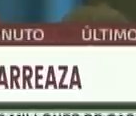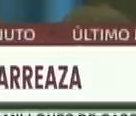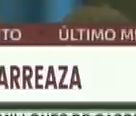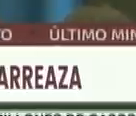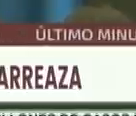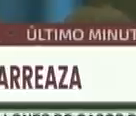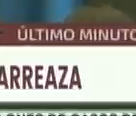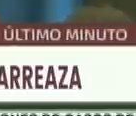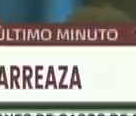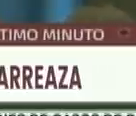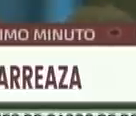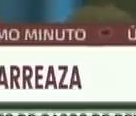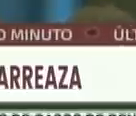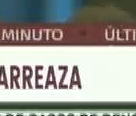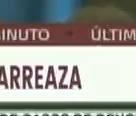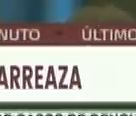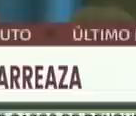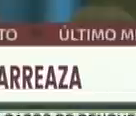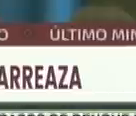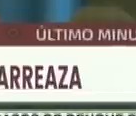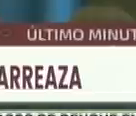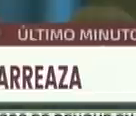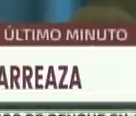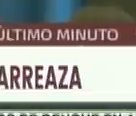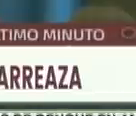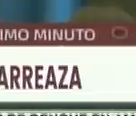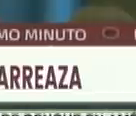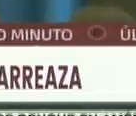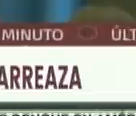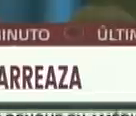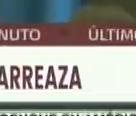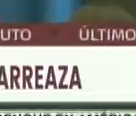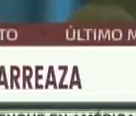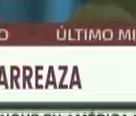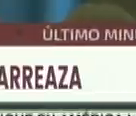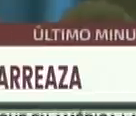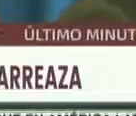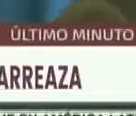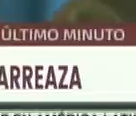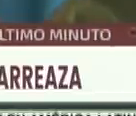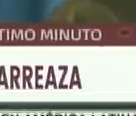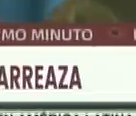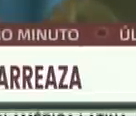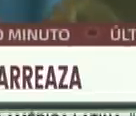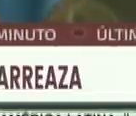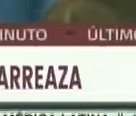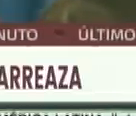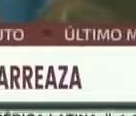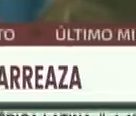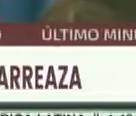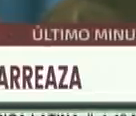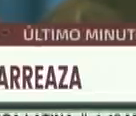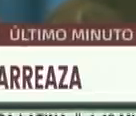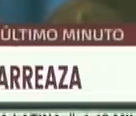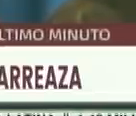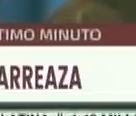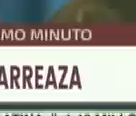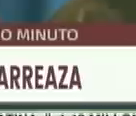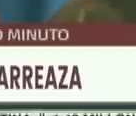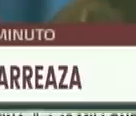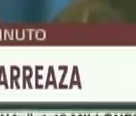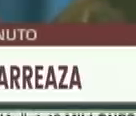nazista y tuvo que entrar la Unión Soviética y lograr pues finalmente